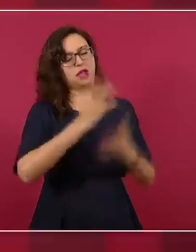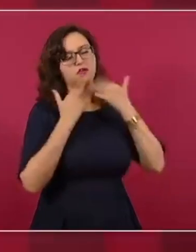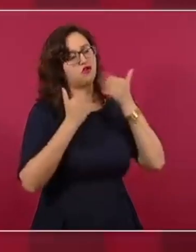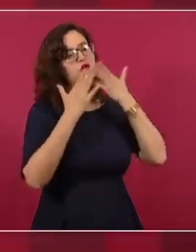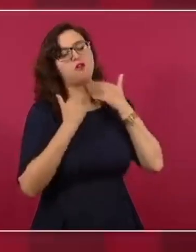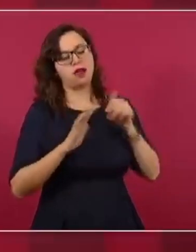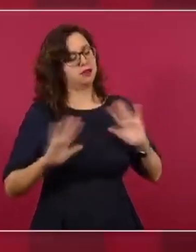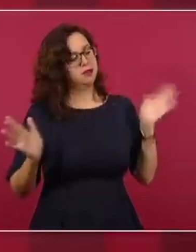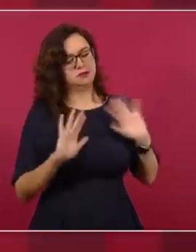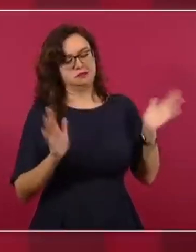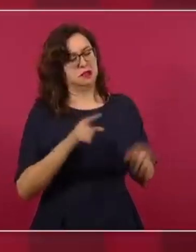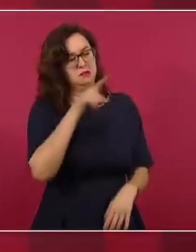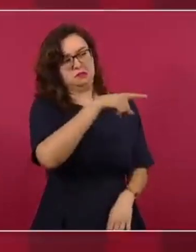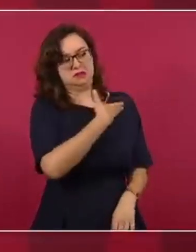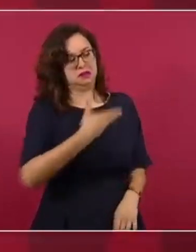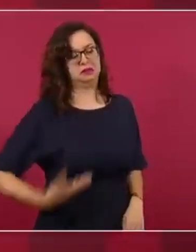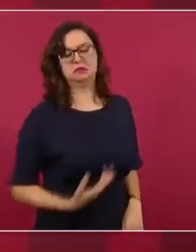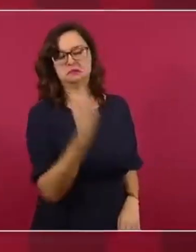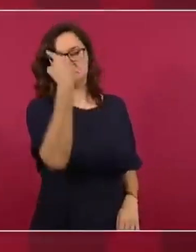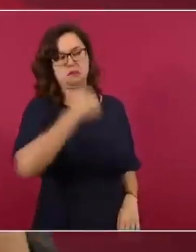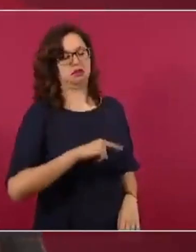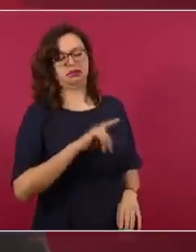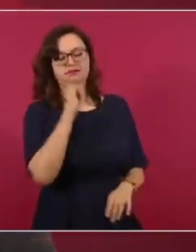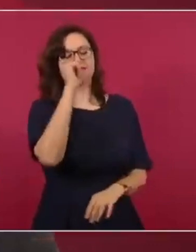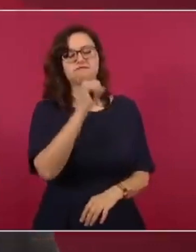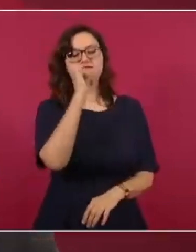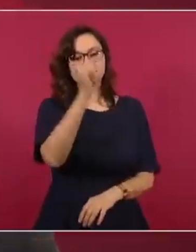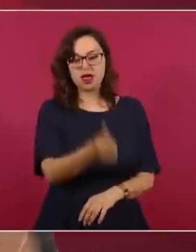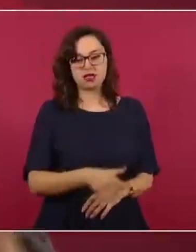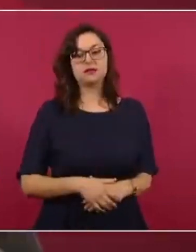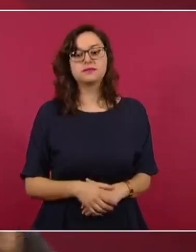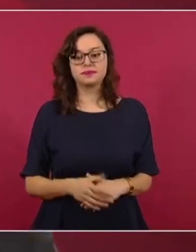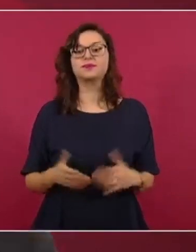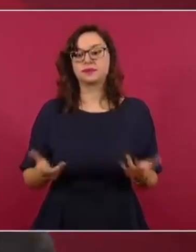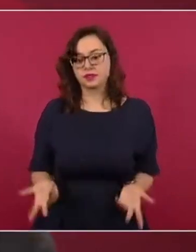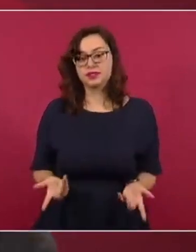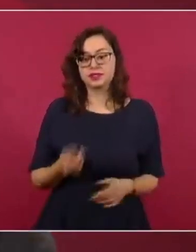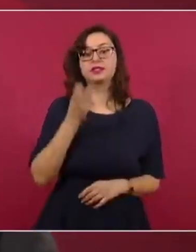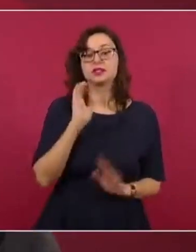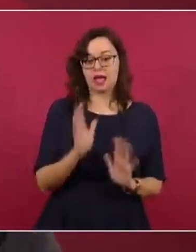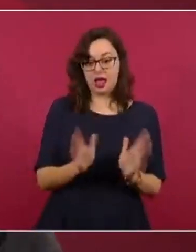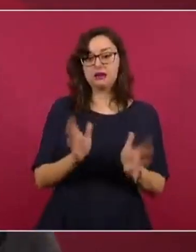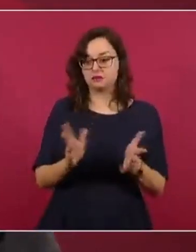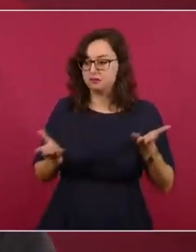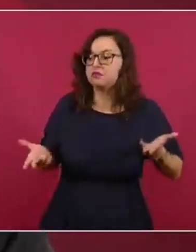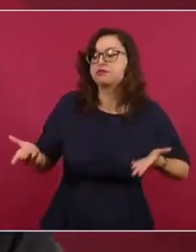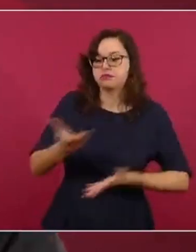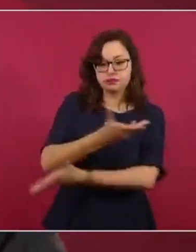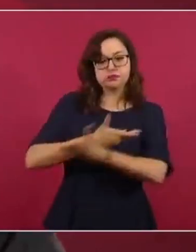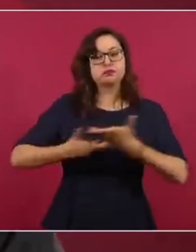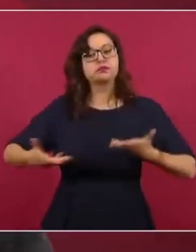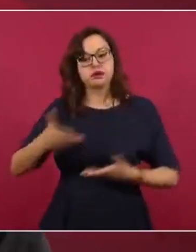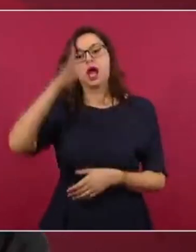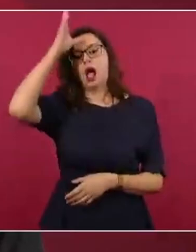nunca existió y lo que sí hubo fue un acuerdo, un entendimiento entre autoridades y